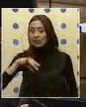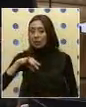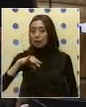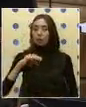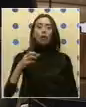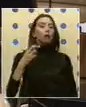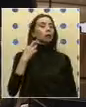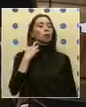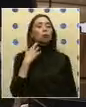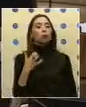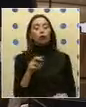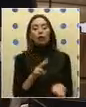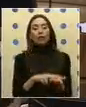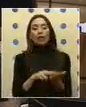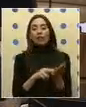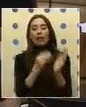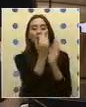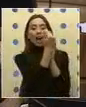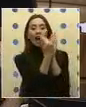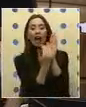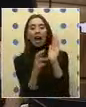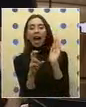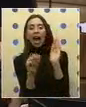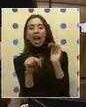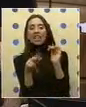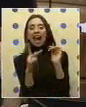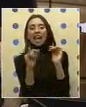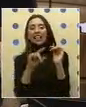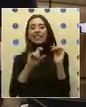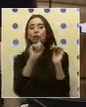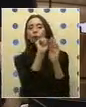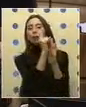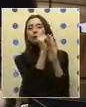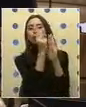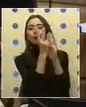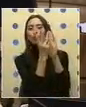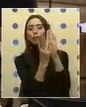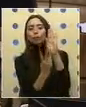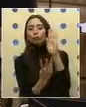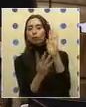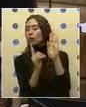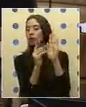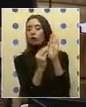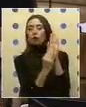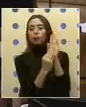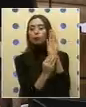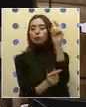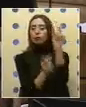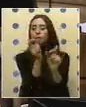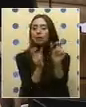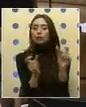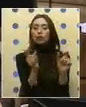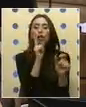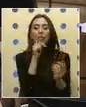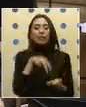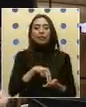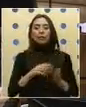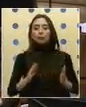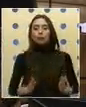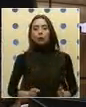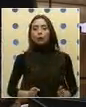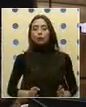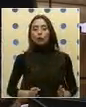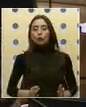Porque la verdad es que en el ranking o en los planteamientos no está necesariamente la gente que tiene una posición y ha